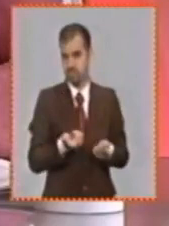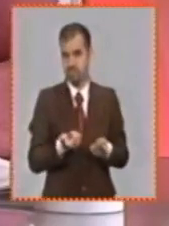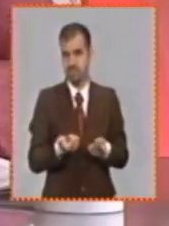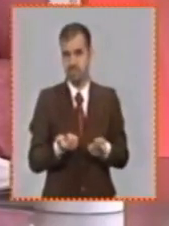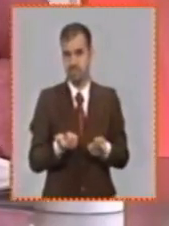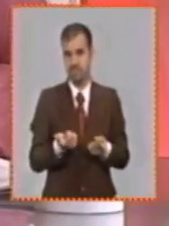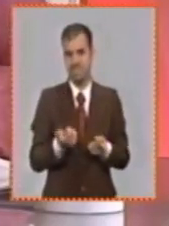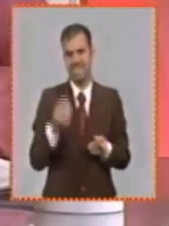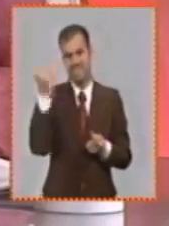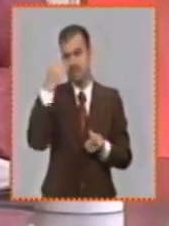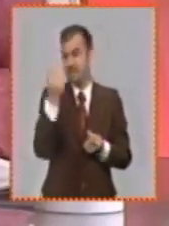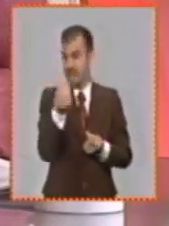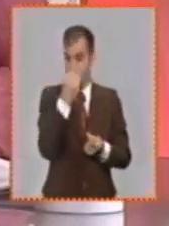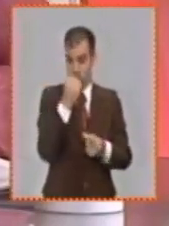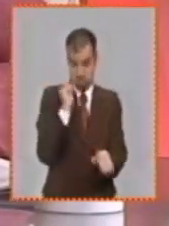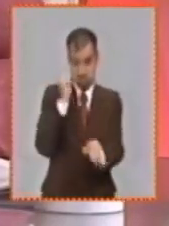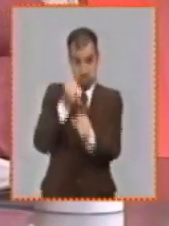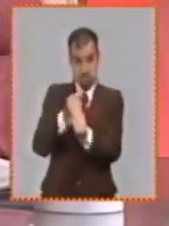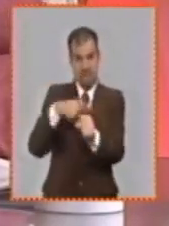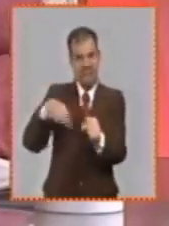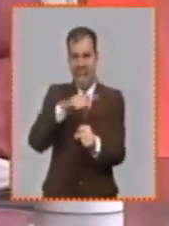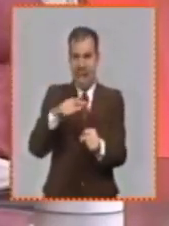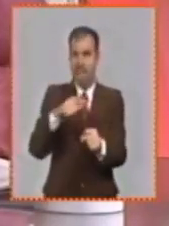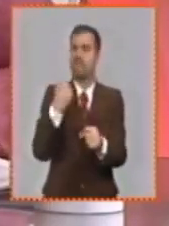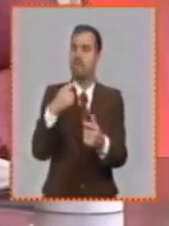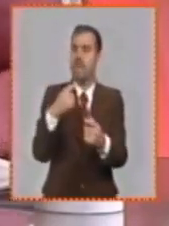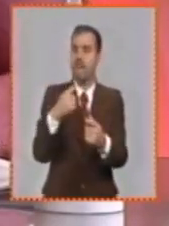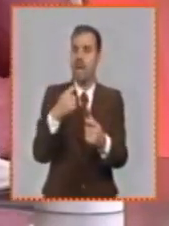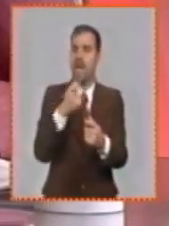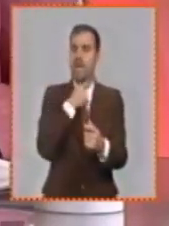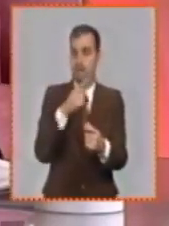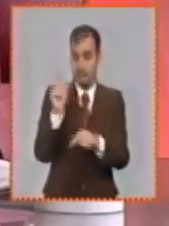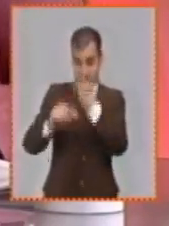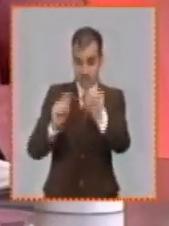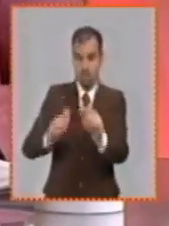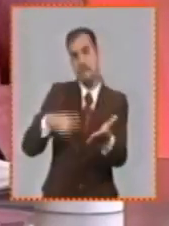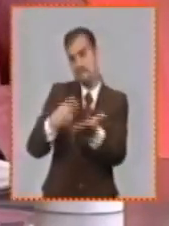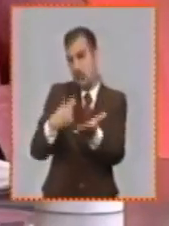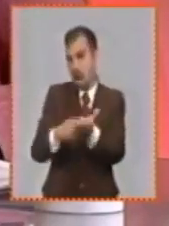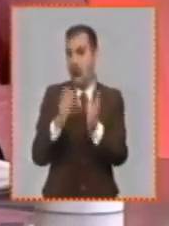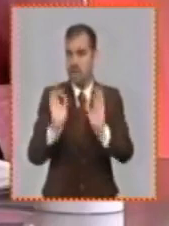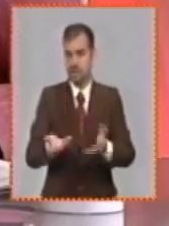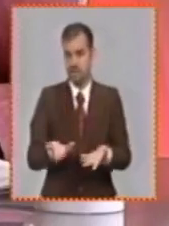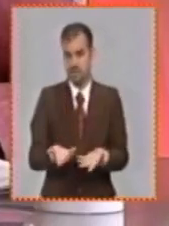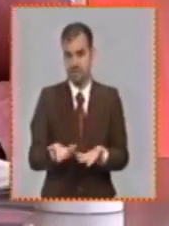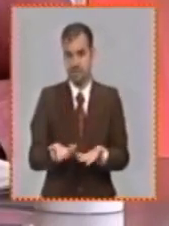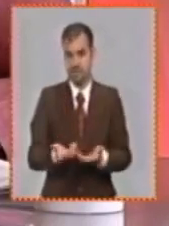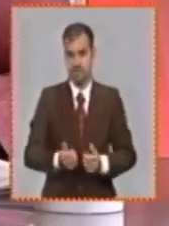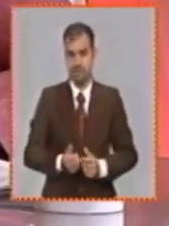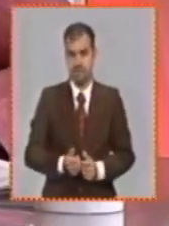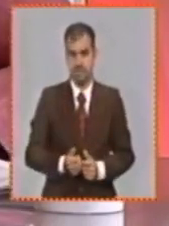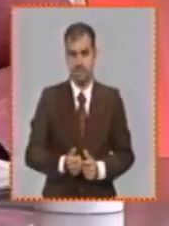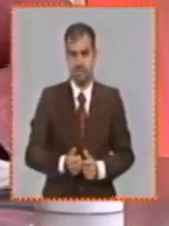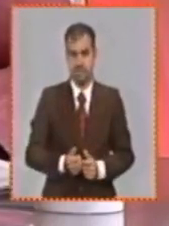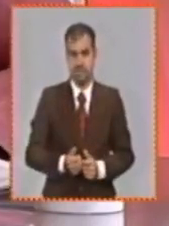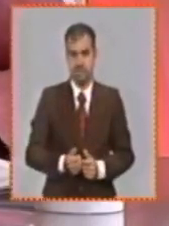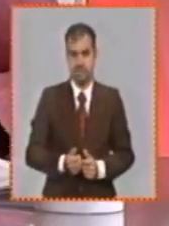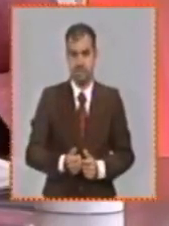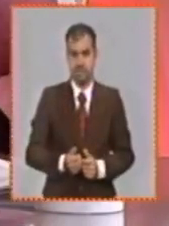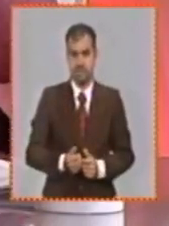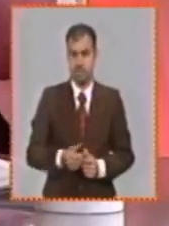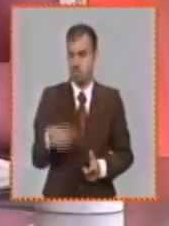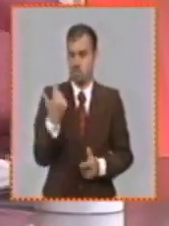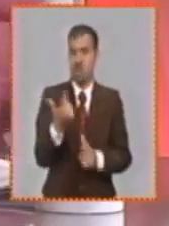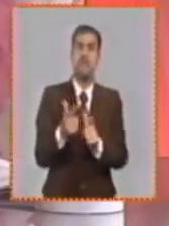todo en el comedor obrero porque es bajo el principio de que sea costeable y cuando hablamos de costeabilidad no estamos hablando de excesos de